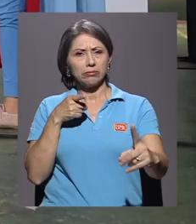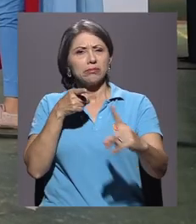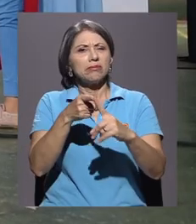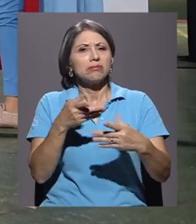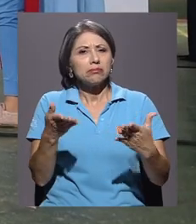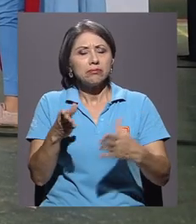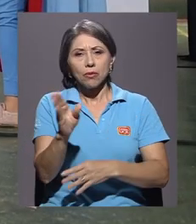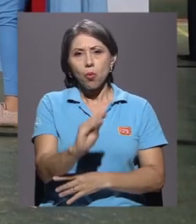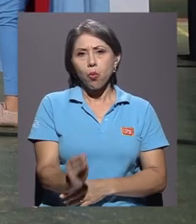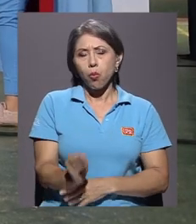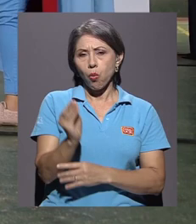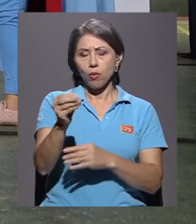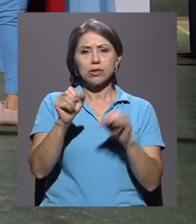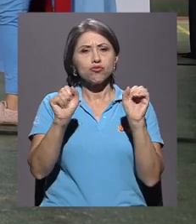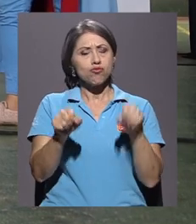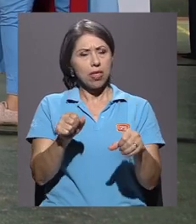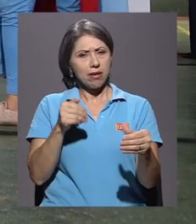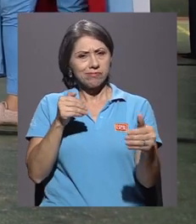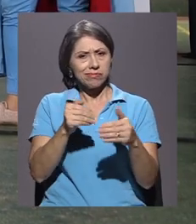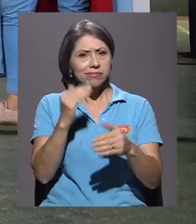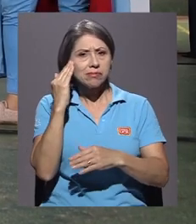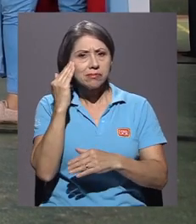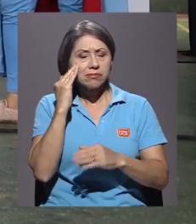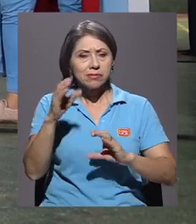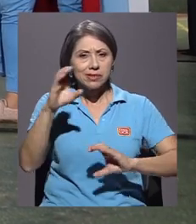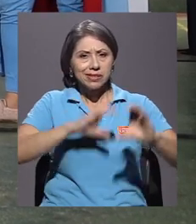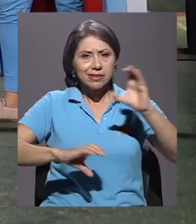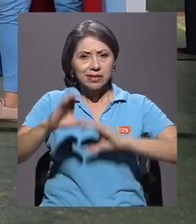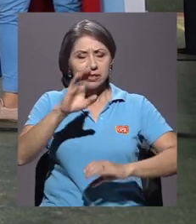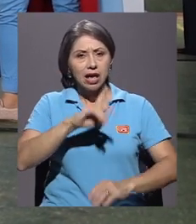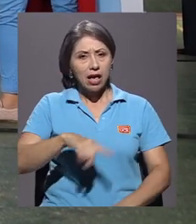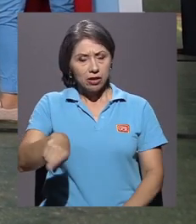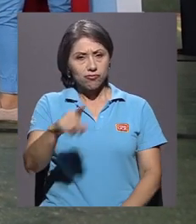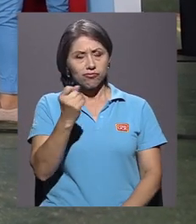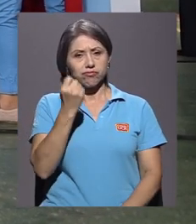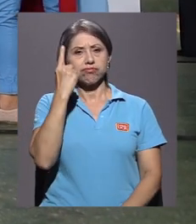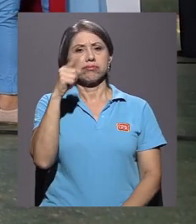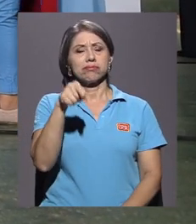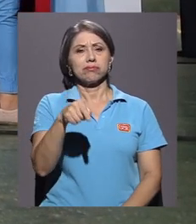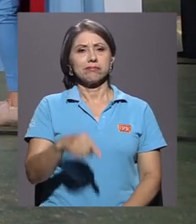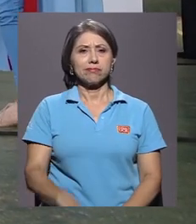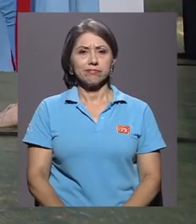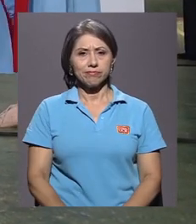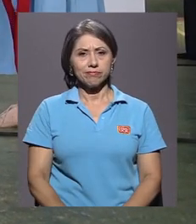es que los jóvenes tengan un acercamiento a la ciencia y entiendan más sobre esta área.